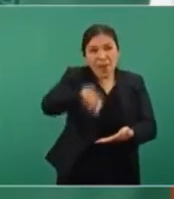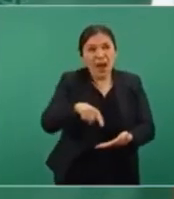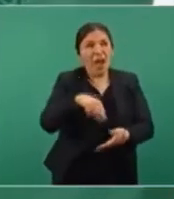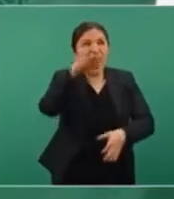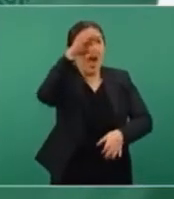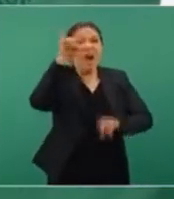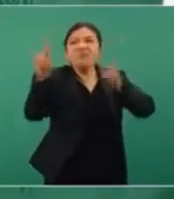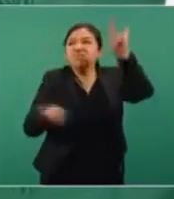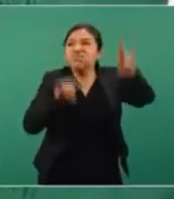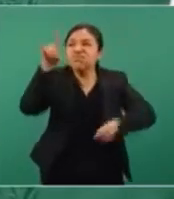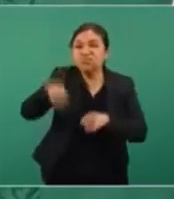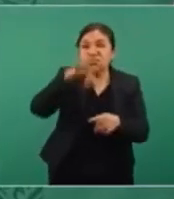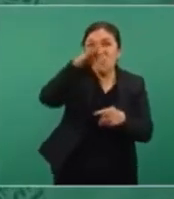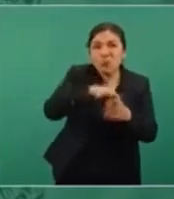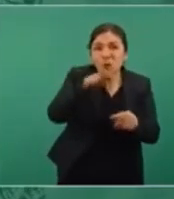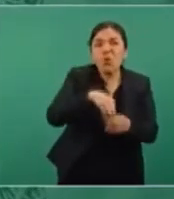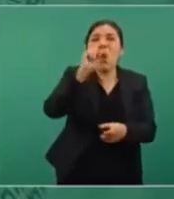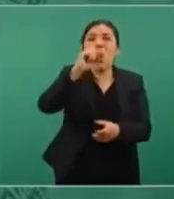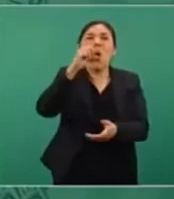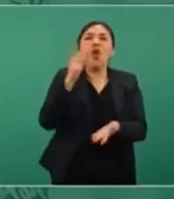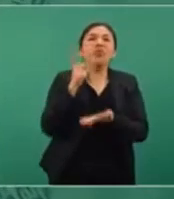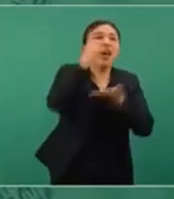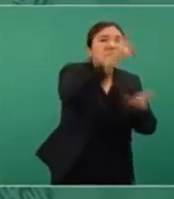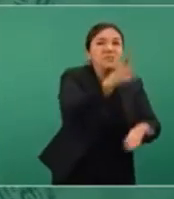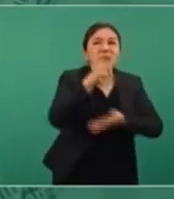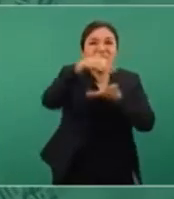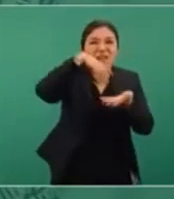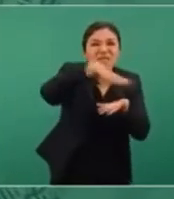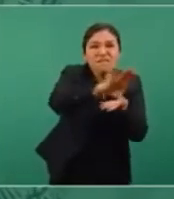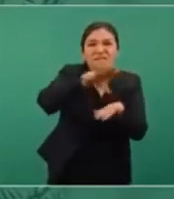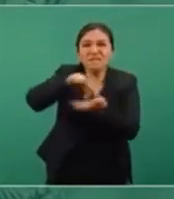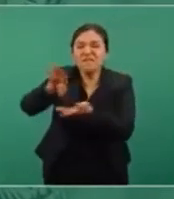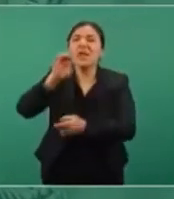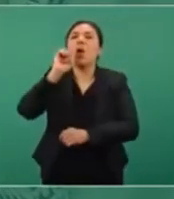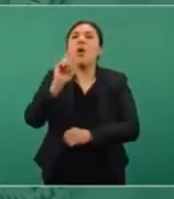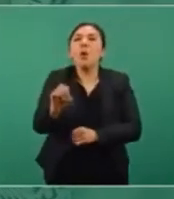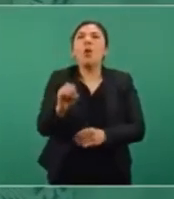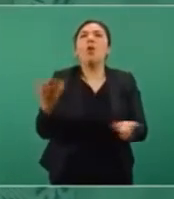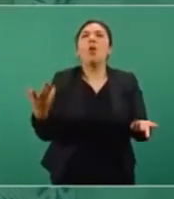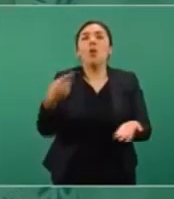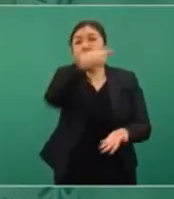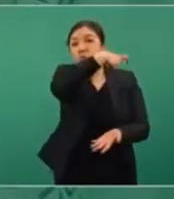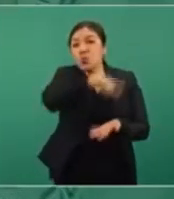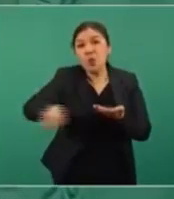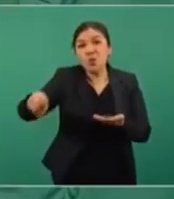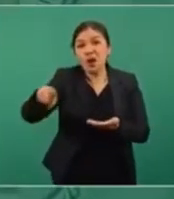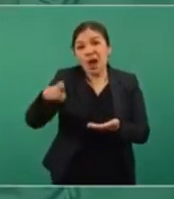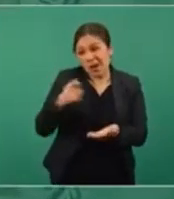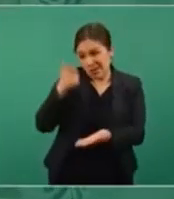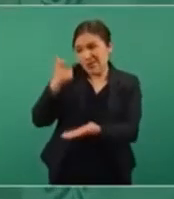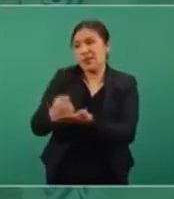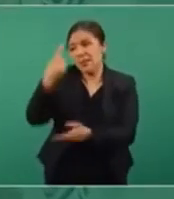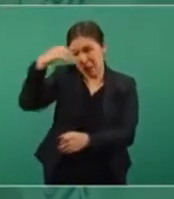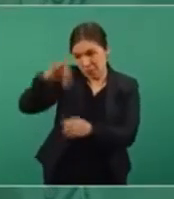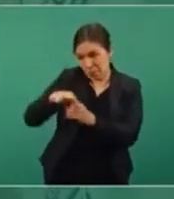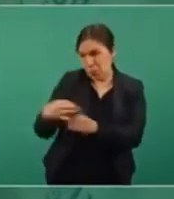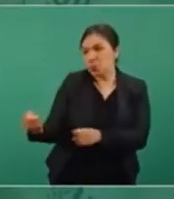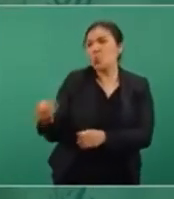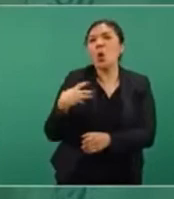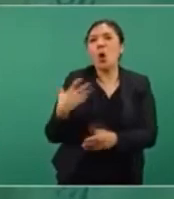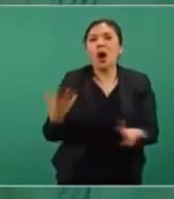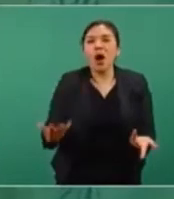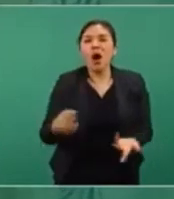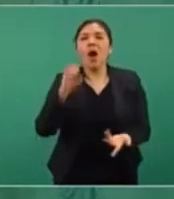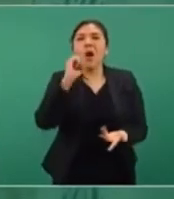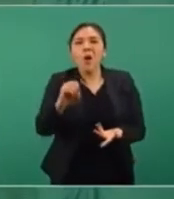que no se repartan despensas, que no se compre con dinero el voto, que no se